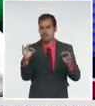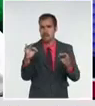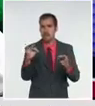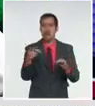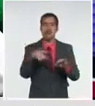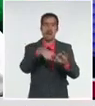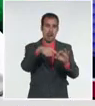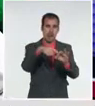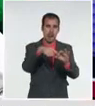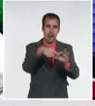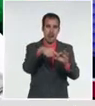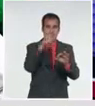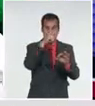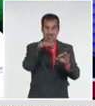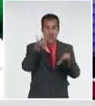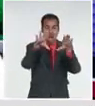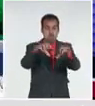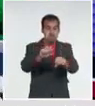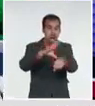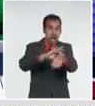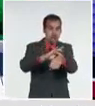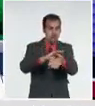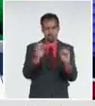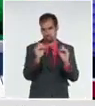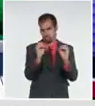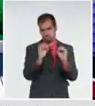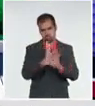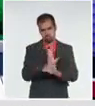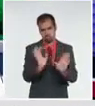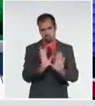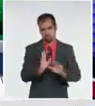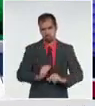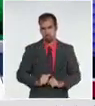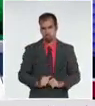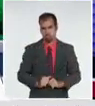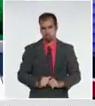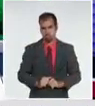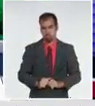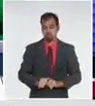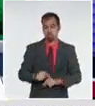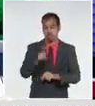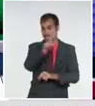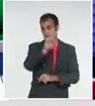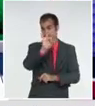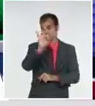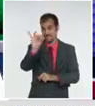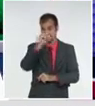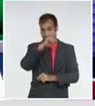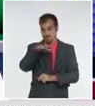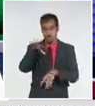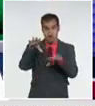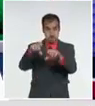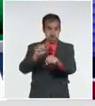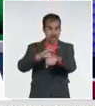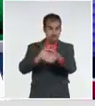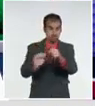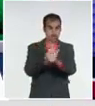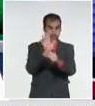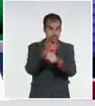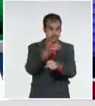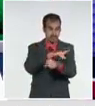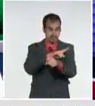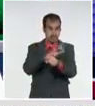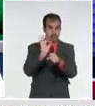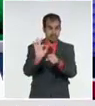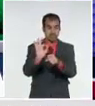Isla de la Juventud. Y ya, con estos 177 del día de ayer, se acumulan 9